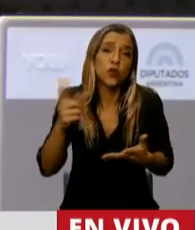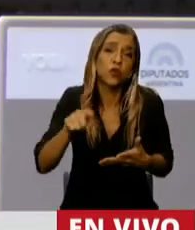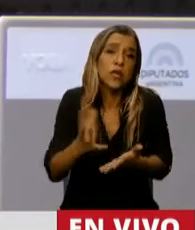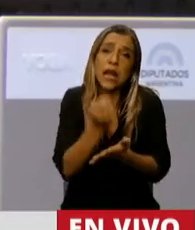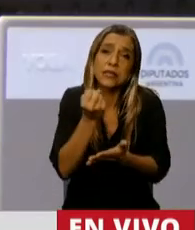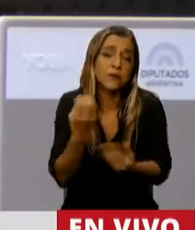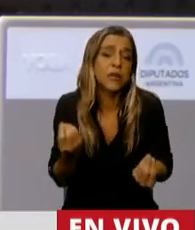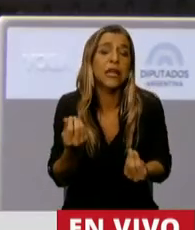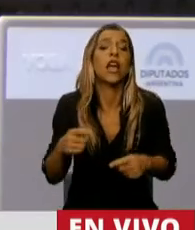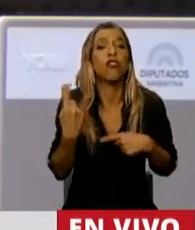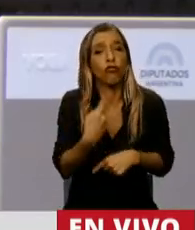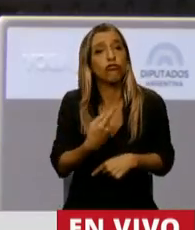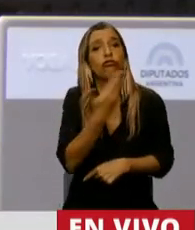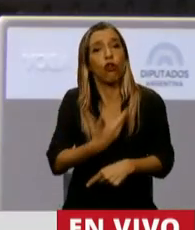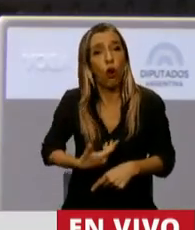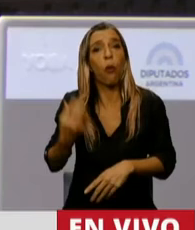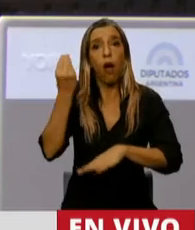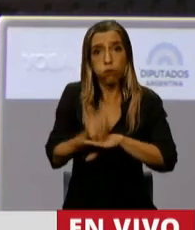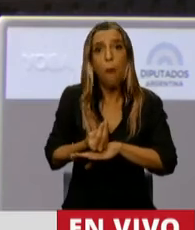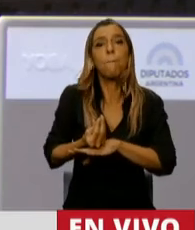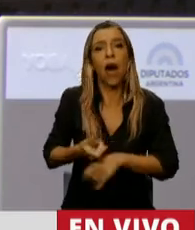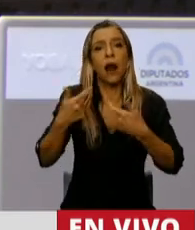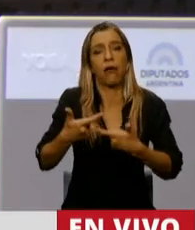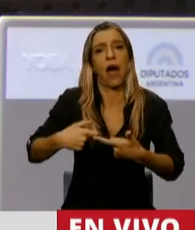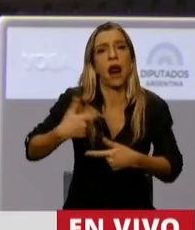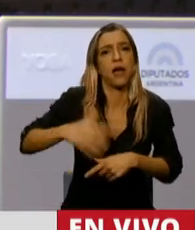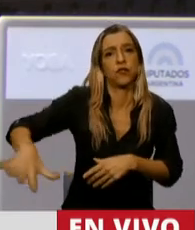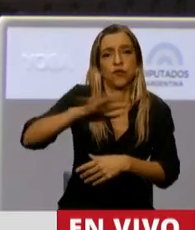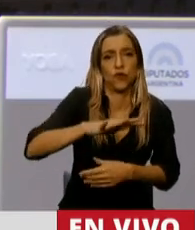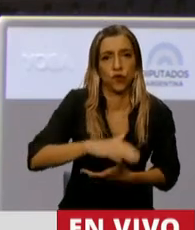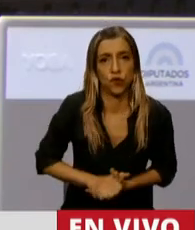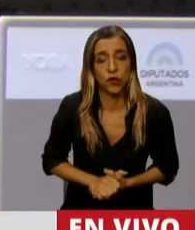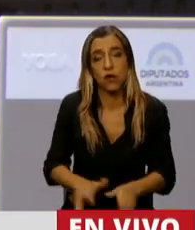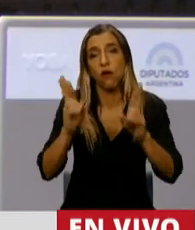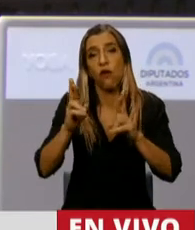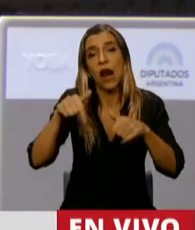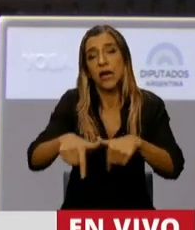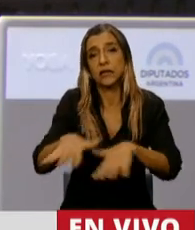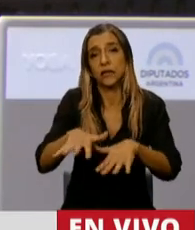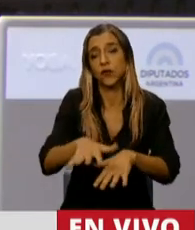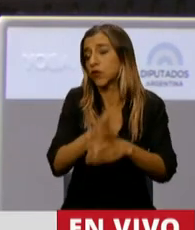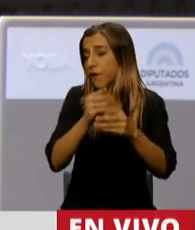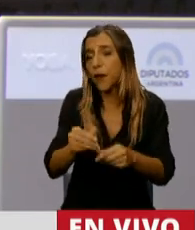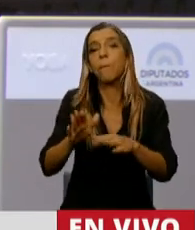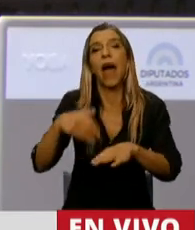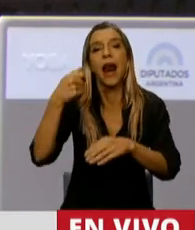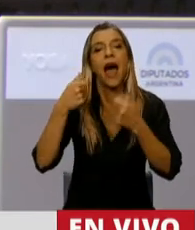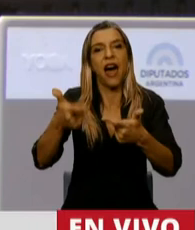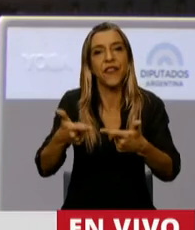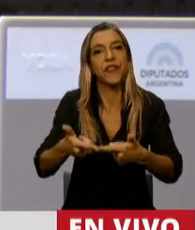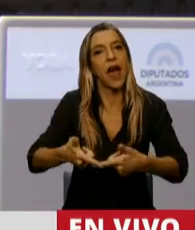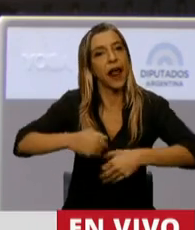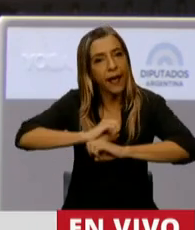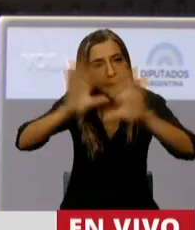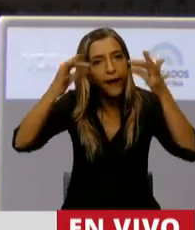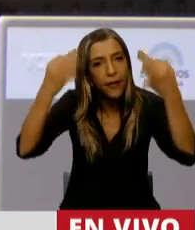terminando gobernando para la gente. Ojalá esto termine pronto, nos permita definir claramente y ratificar